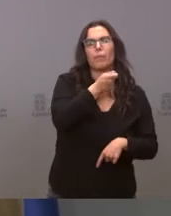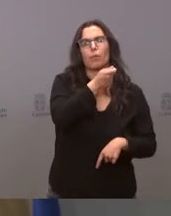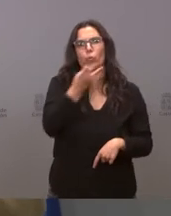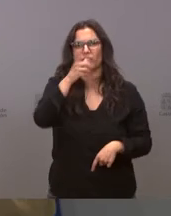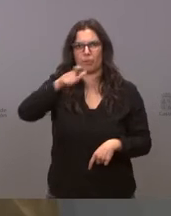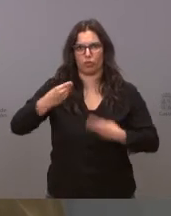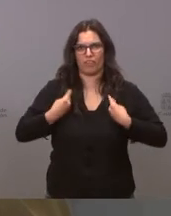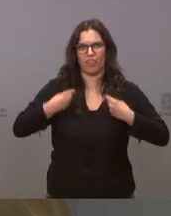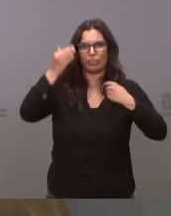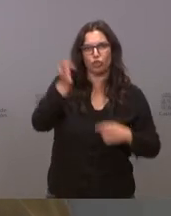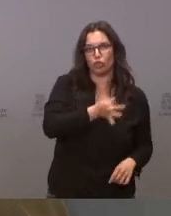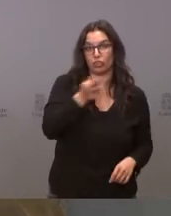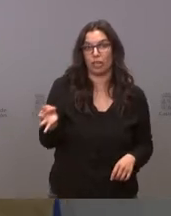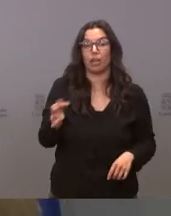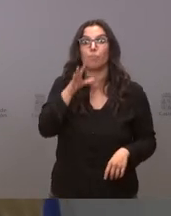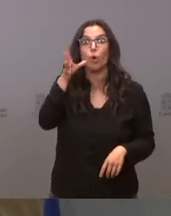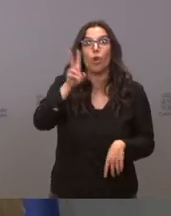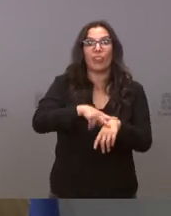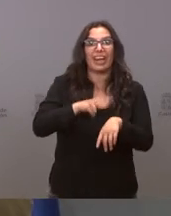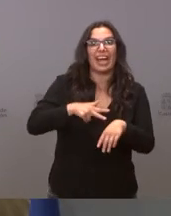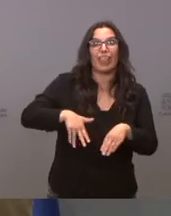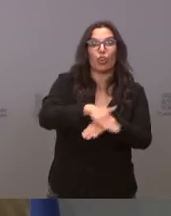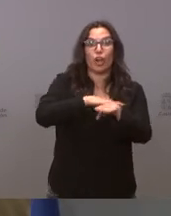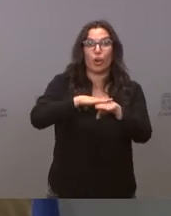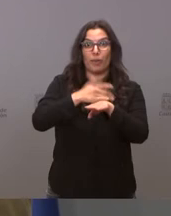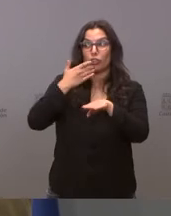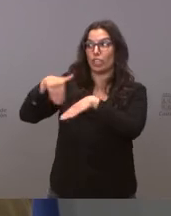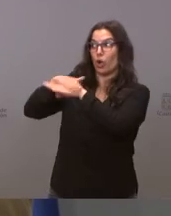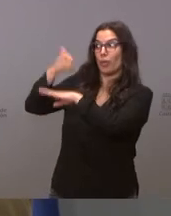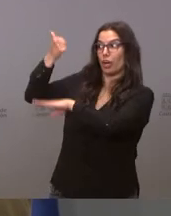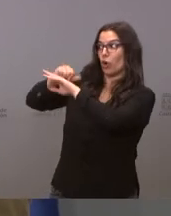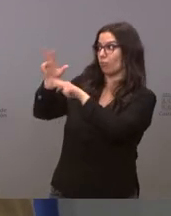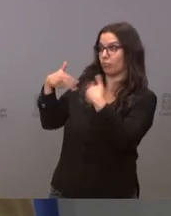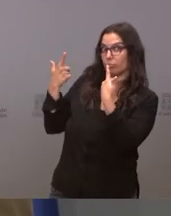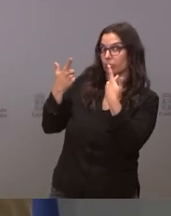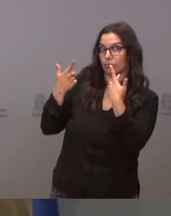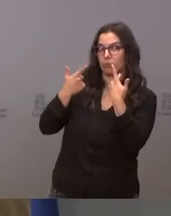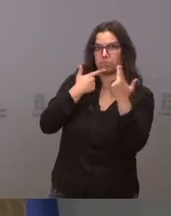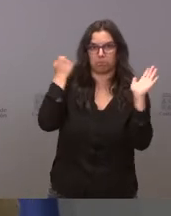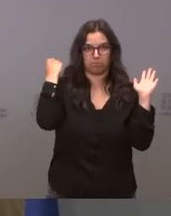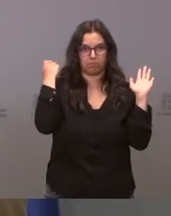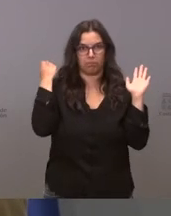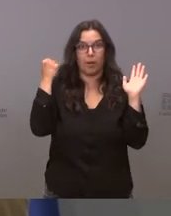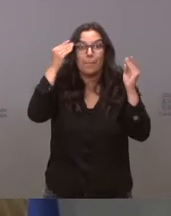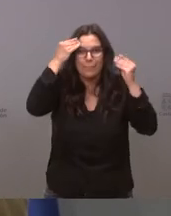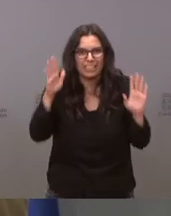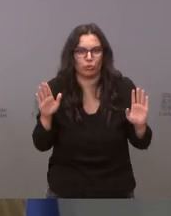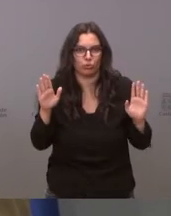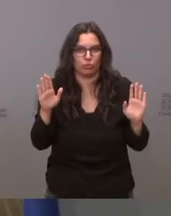porque el delegado del gobierno no habla así sin permiso del gobierno digo yo creo yo